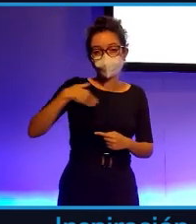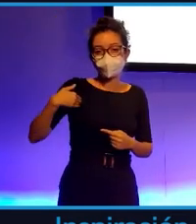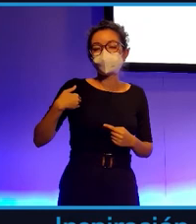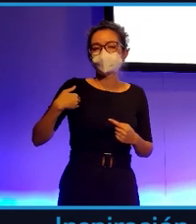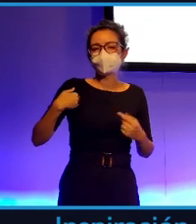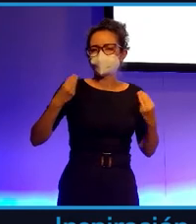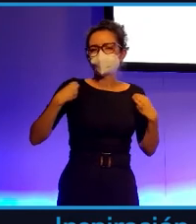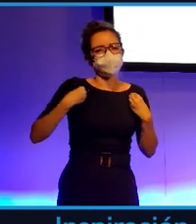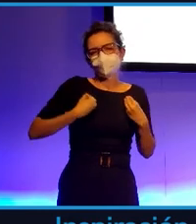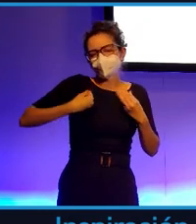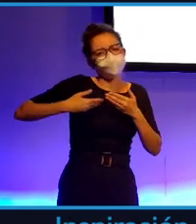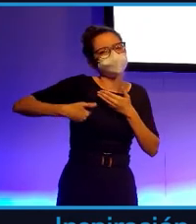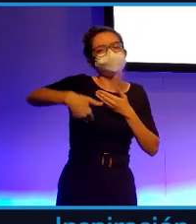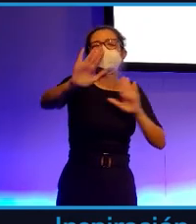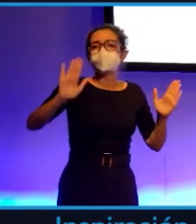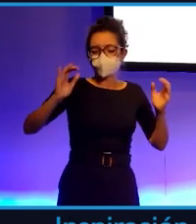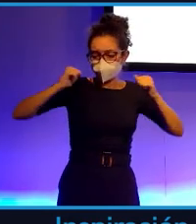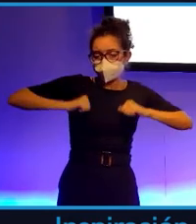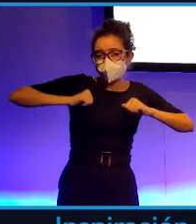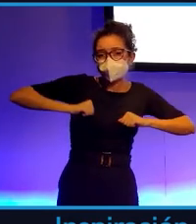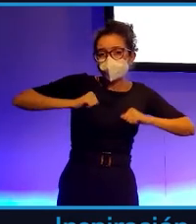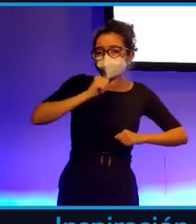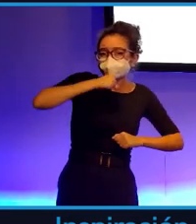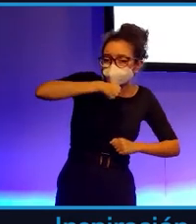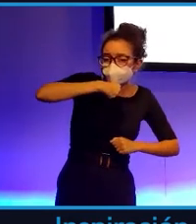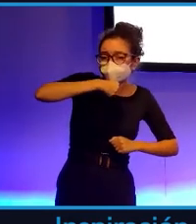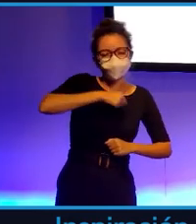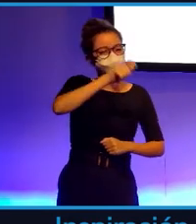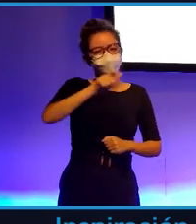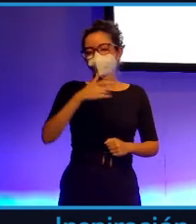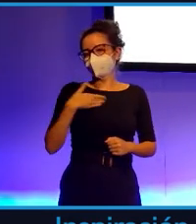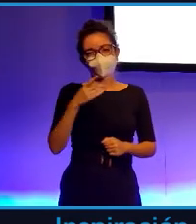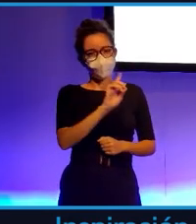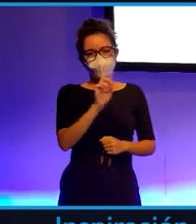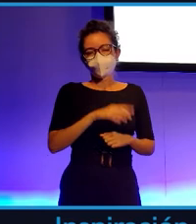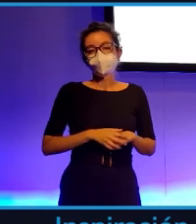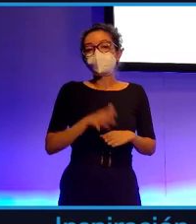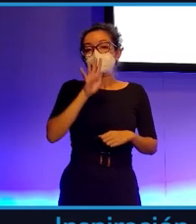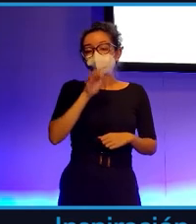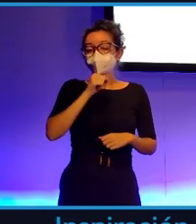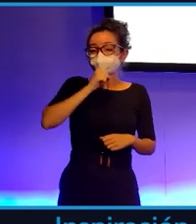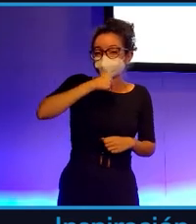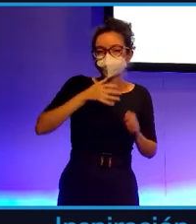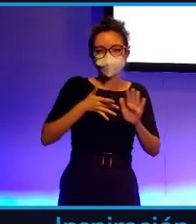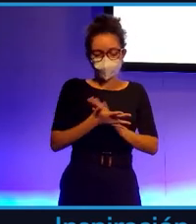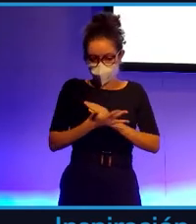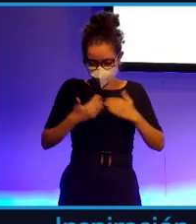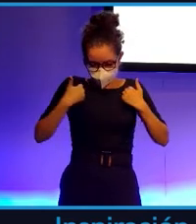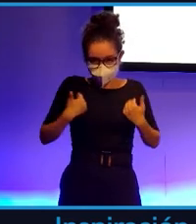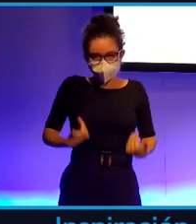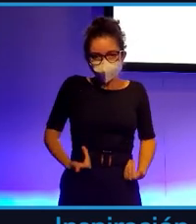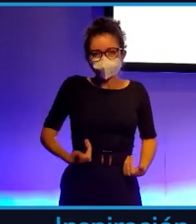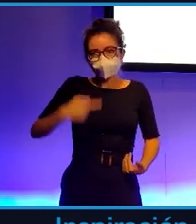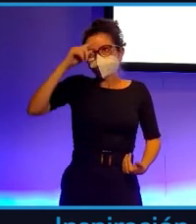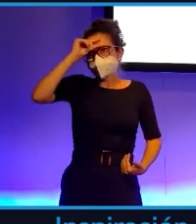hacerse viejo? Nadie quiere hacerse viejo. La vejez está asociada a un deterioro fisiológico de nuestras funciones. La